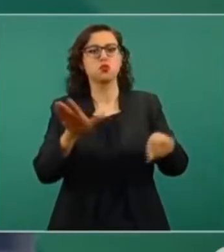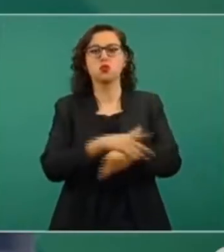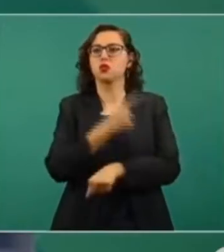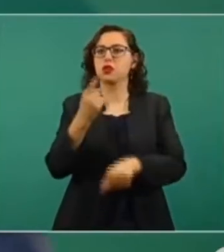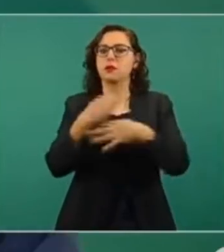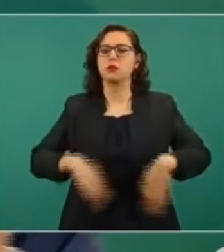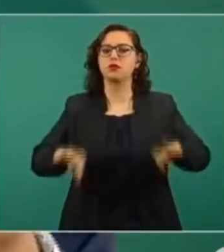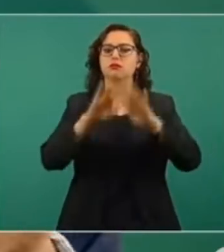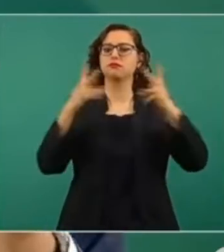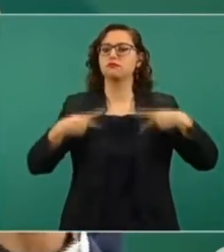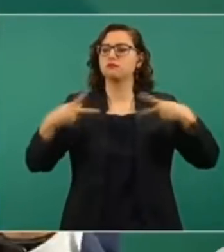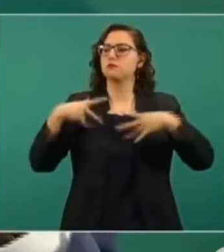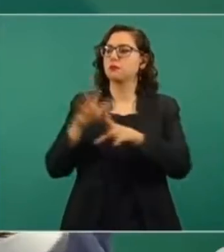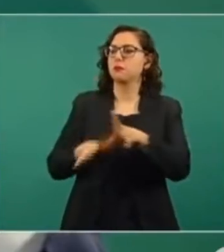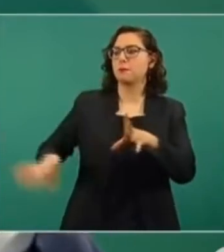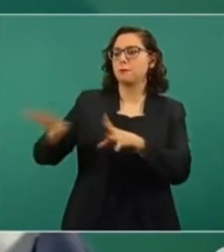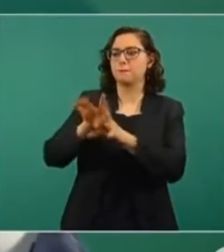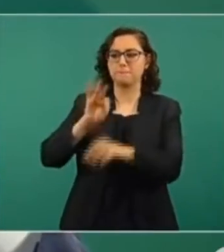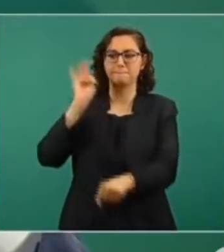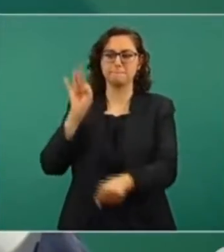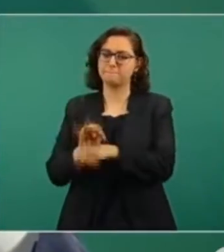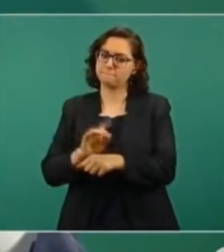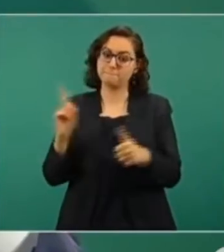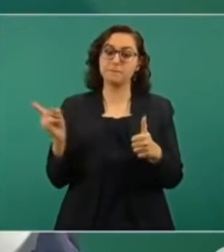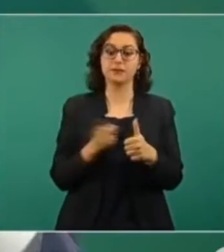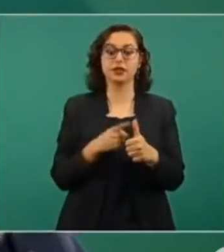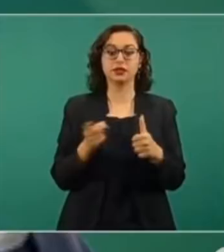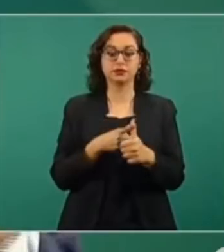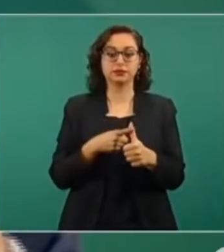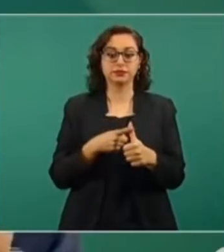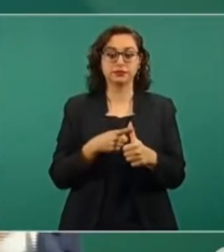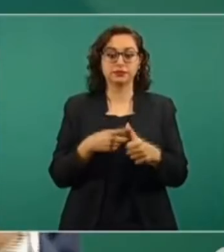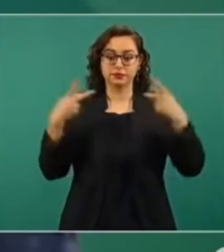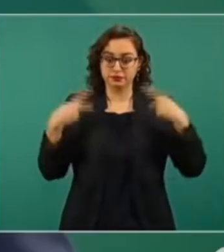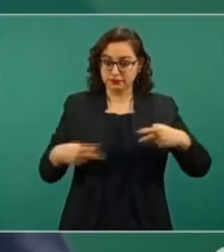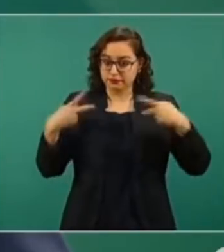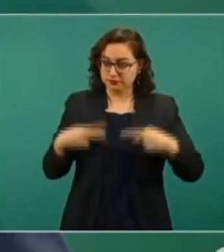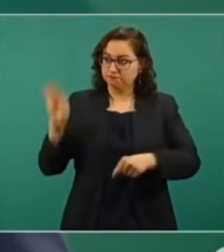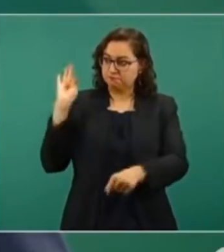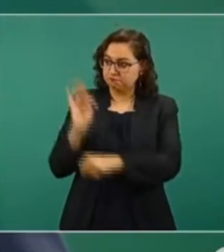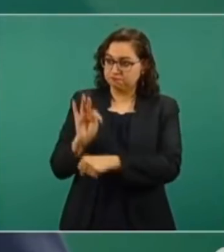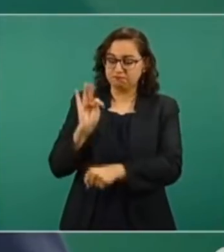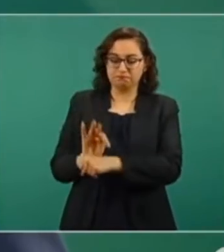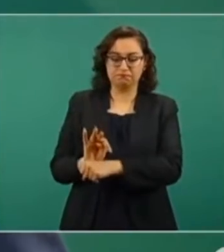Y además es defender a los ciudadanos, defender al pueblo.